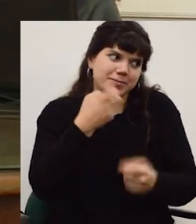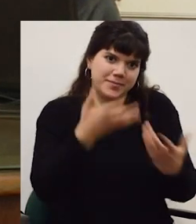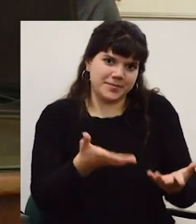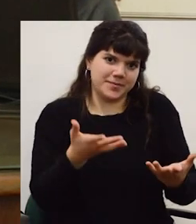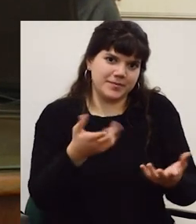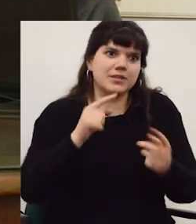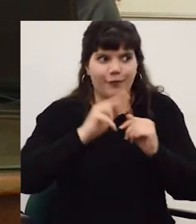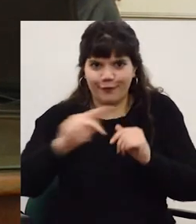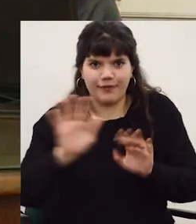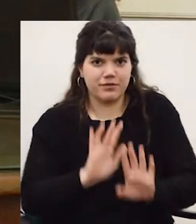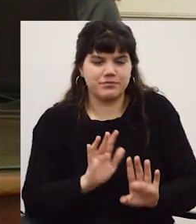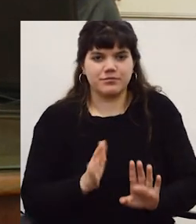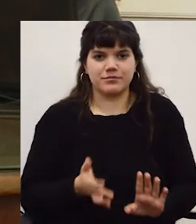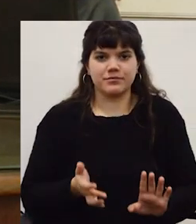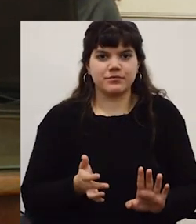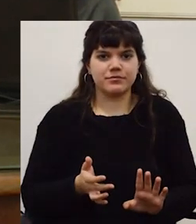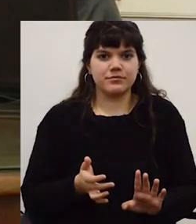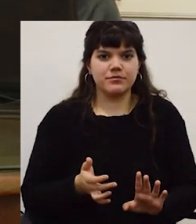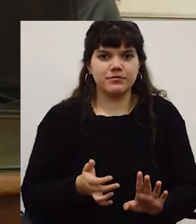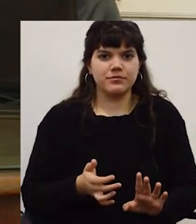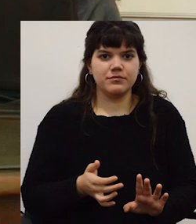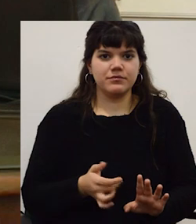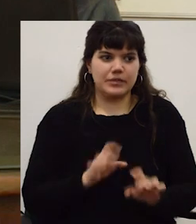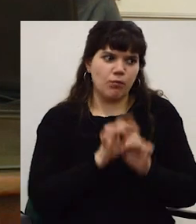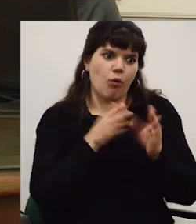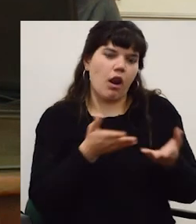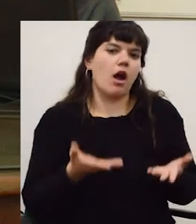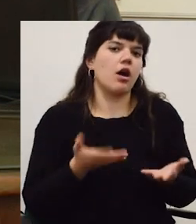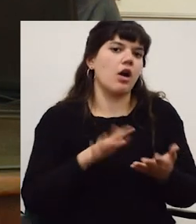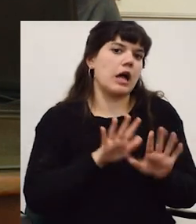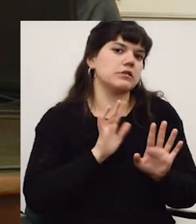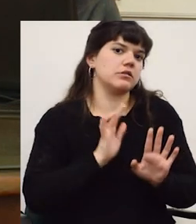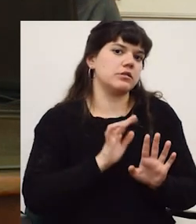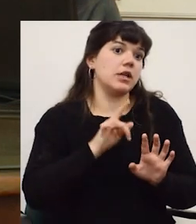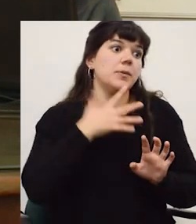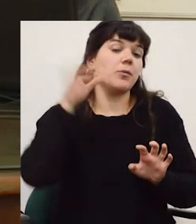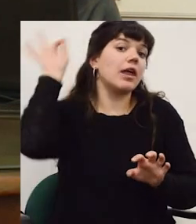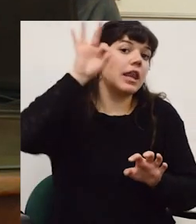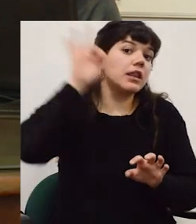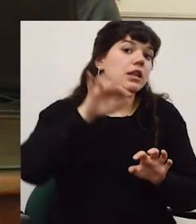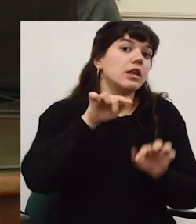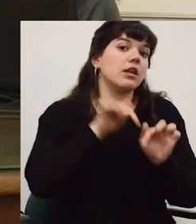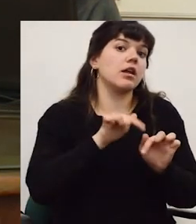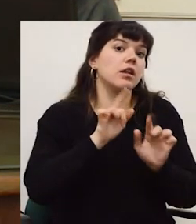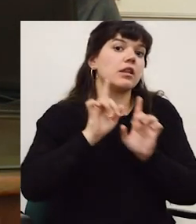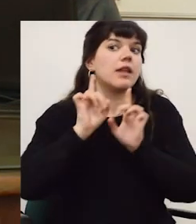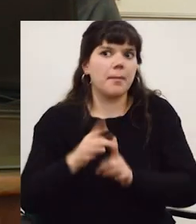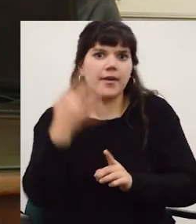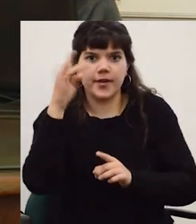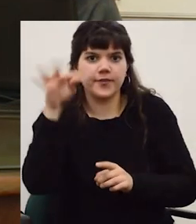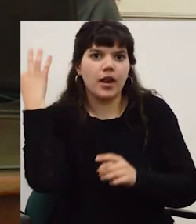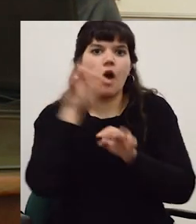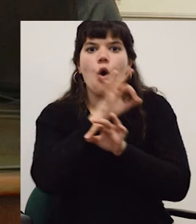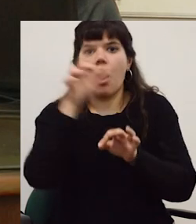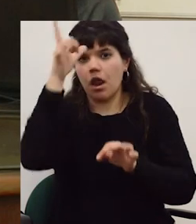colonias eso eso se nota mucho y sigue sigue pasando con este si es claramente si en